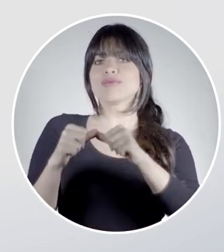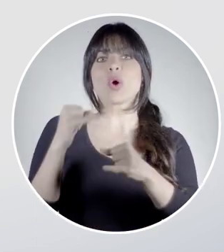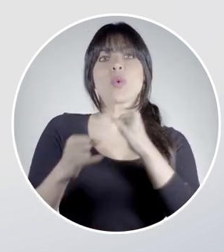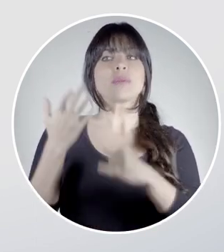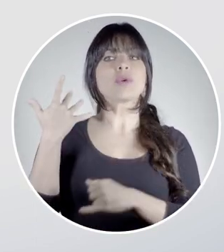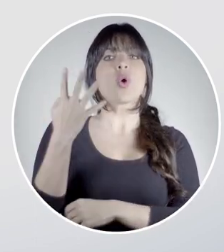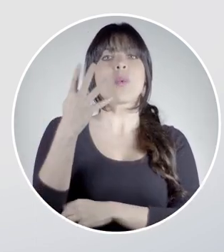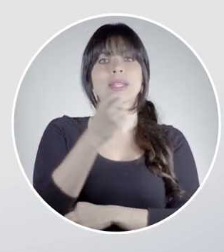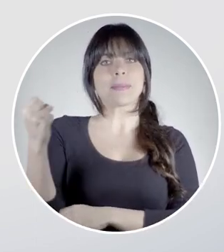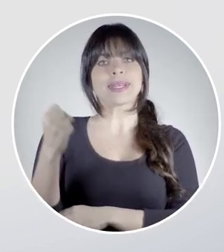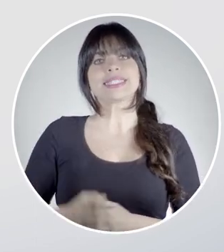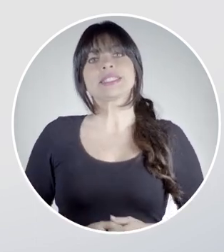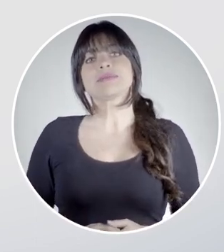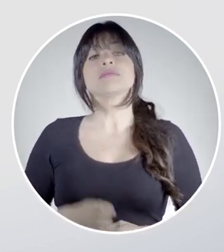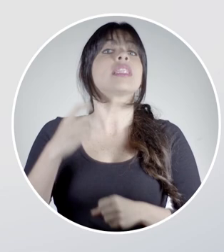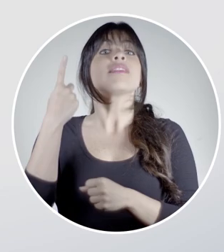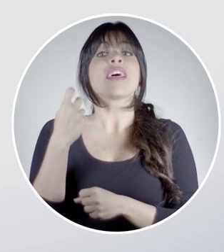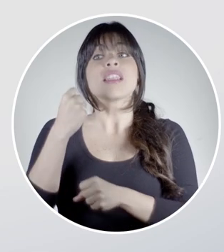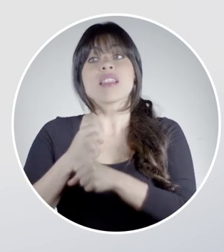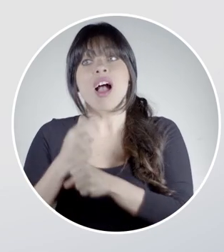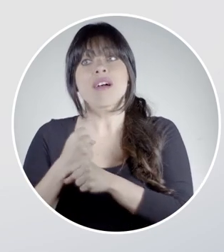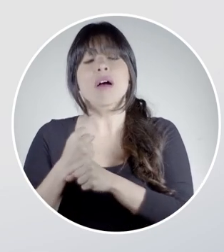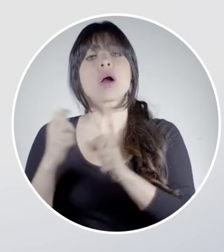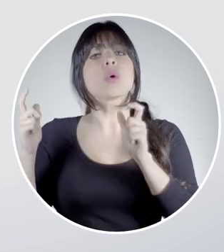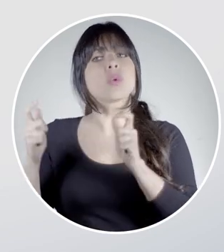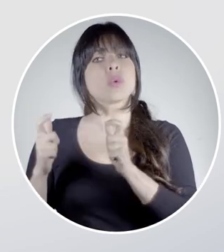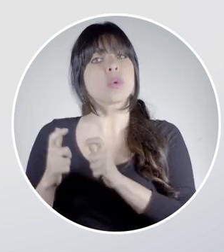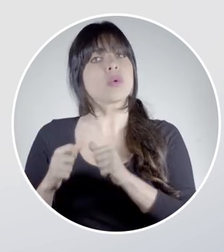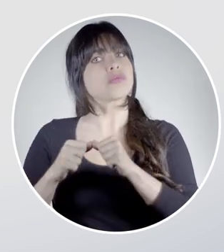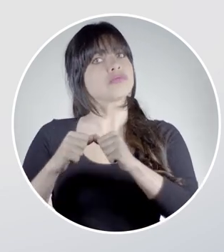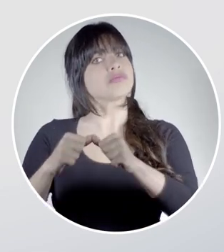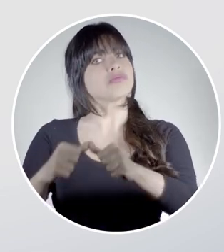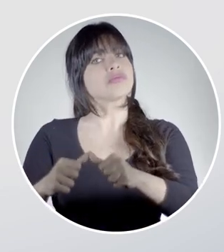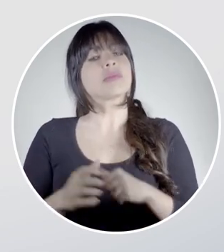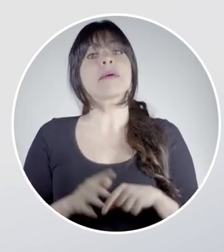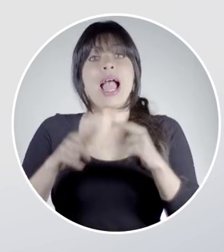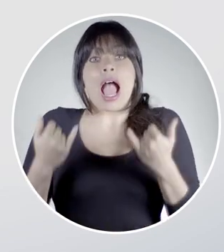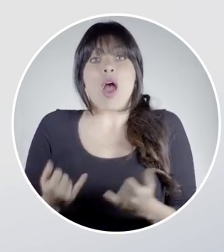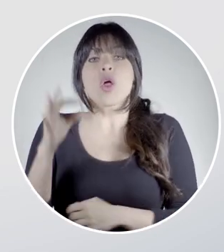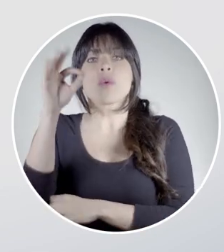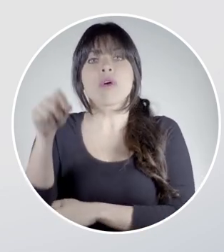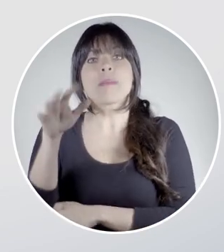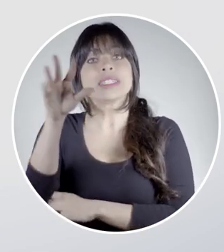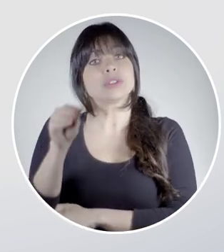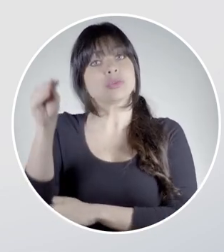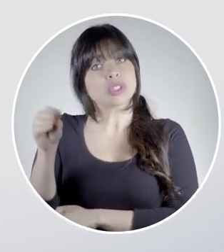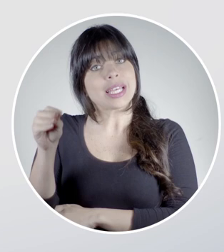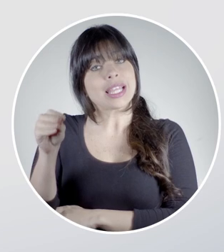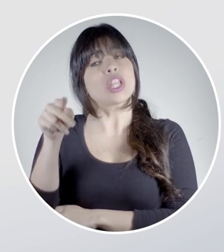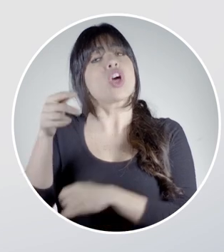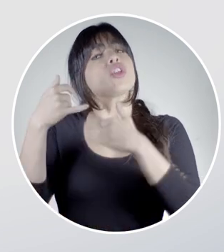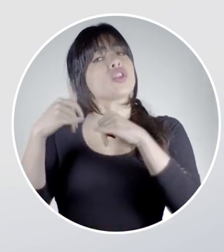sostenido en los últimos cuatro meses. El desempleo disminuye de manera lenta pero constante y ahora es de 9